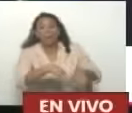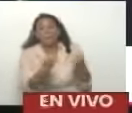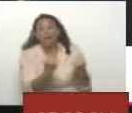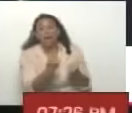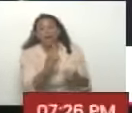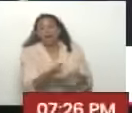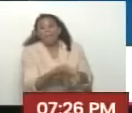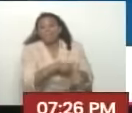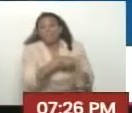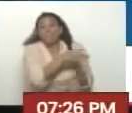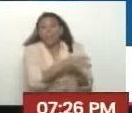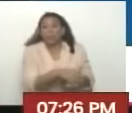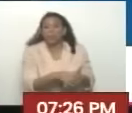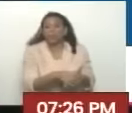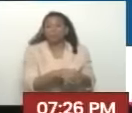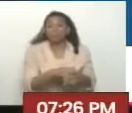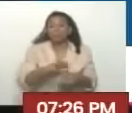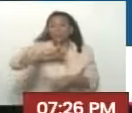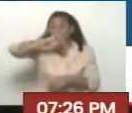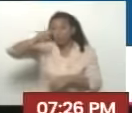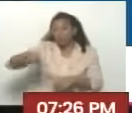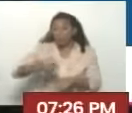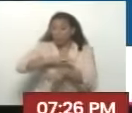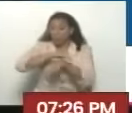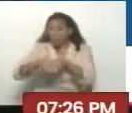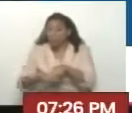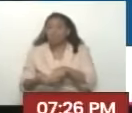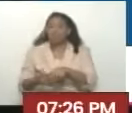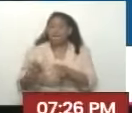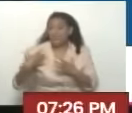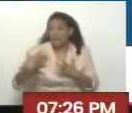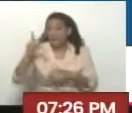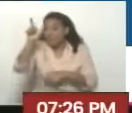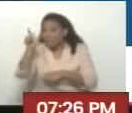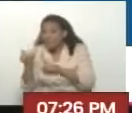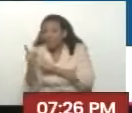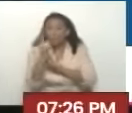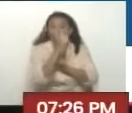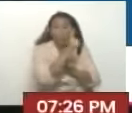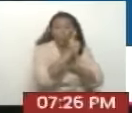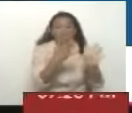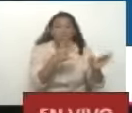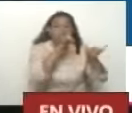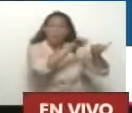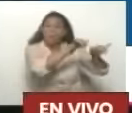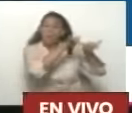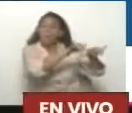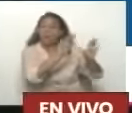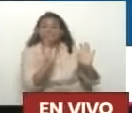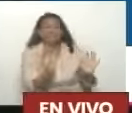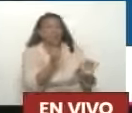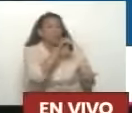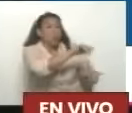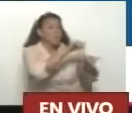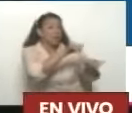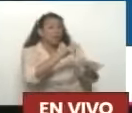Nuestro jefe negociador El diputado Jorge Rodríguez lo dijo Se metieron un tiro En cada pie